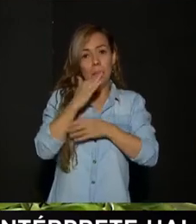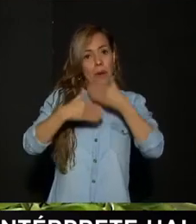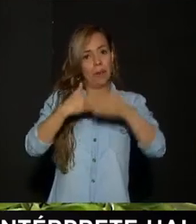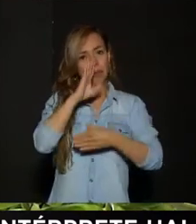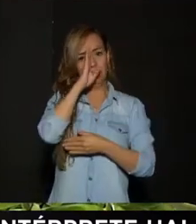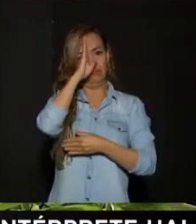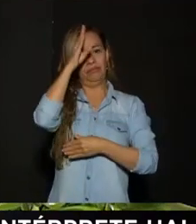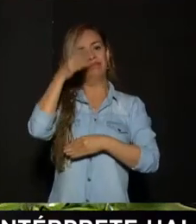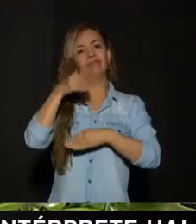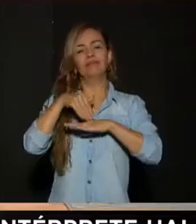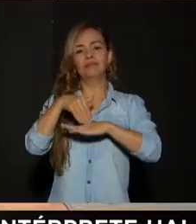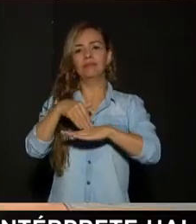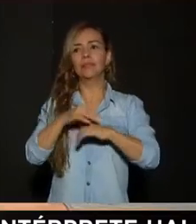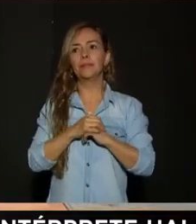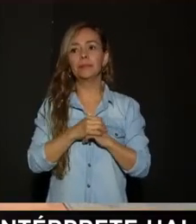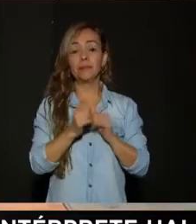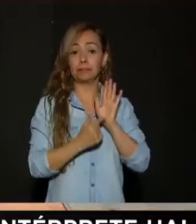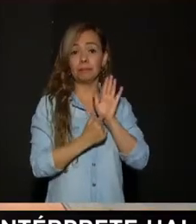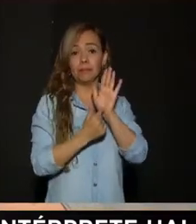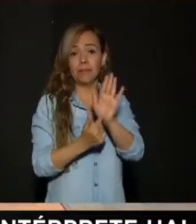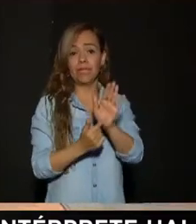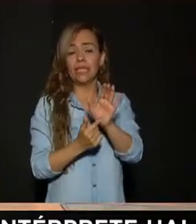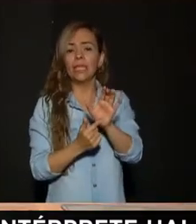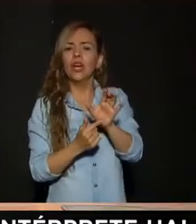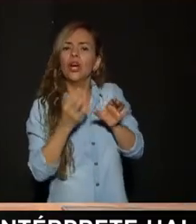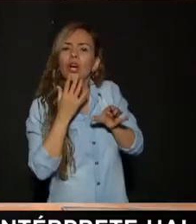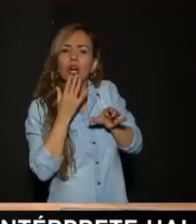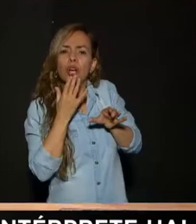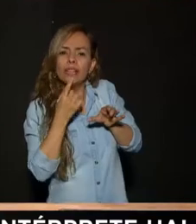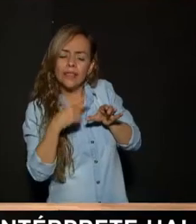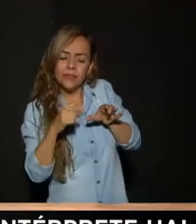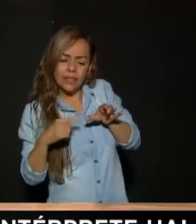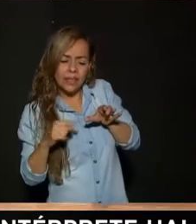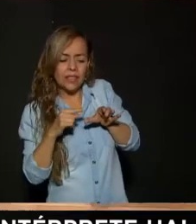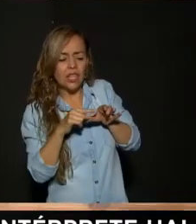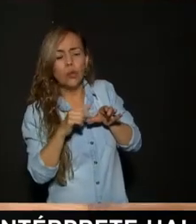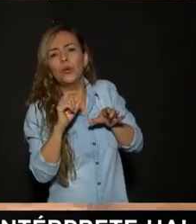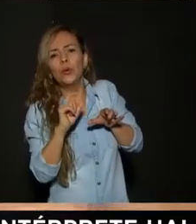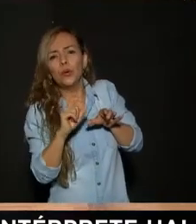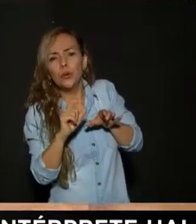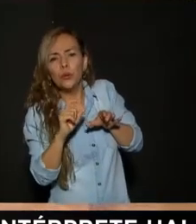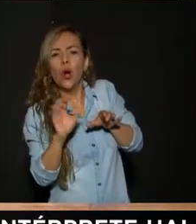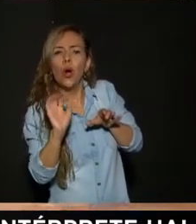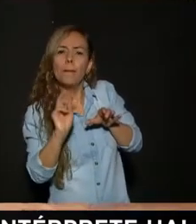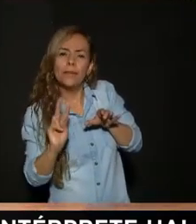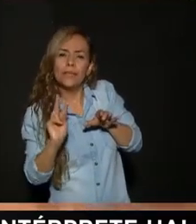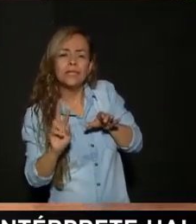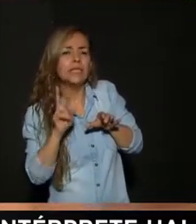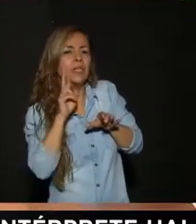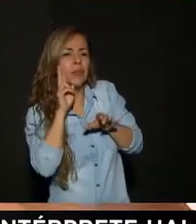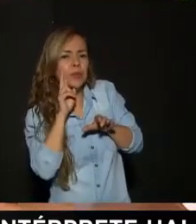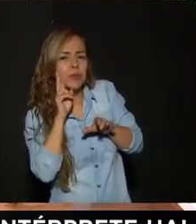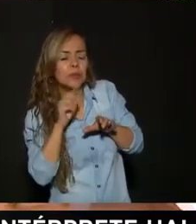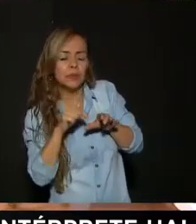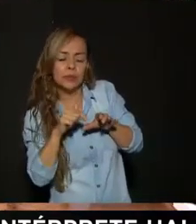Hay suculentas Hay Que uno les va viendo Que tienen unos colores Diferentes Rojitos Que son verdecitas Rosaditas Y